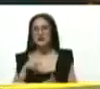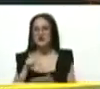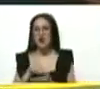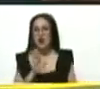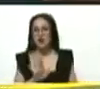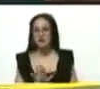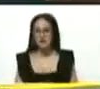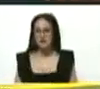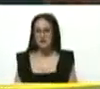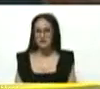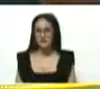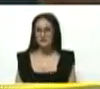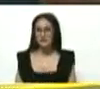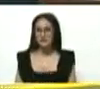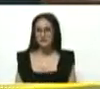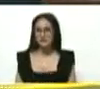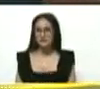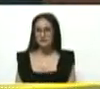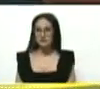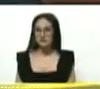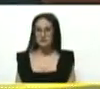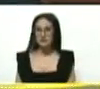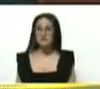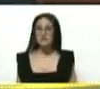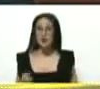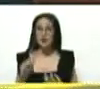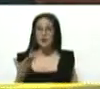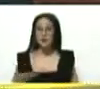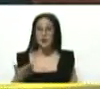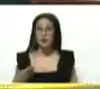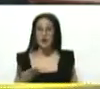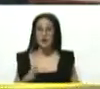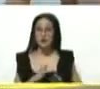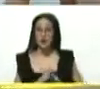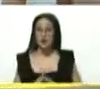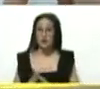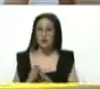Son un número importante de comunidades.